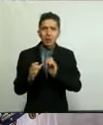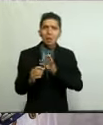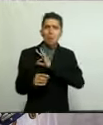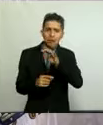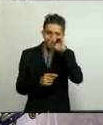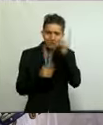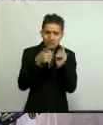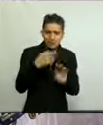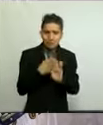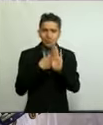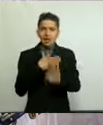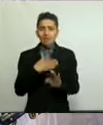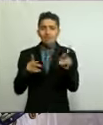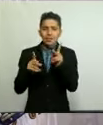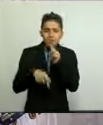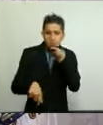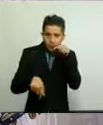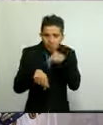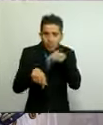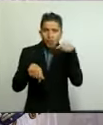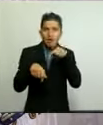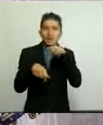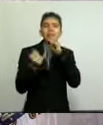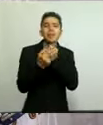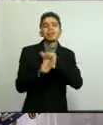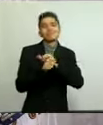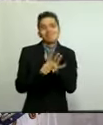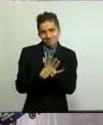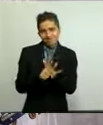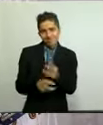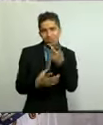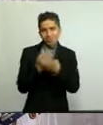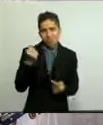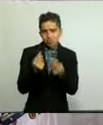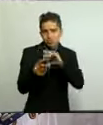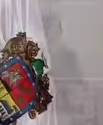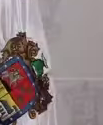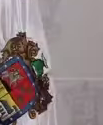contagios por dengue y por coronavirus. Muchas gracias.